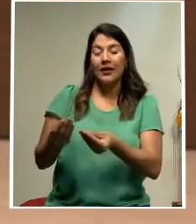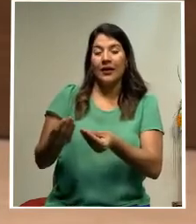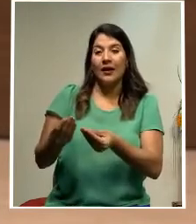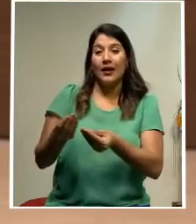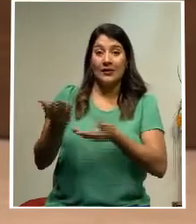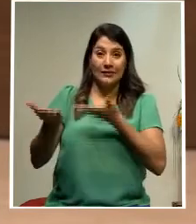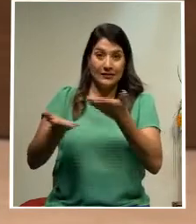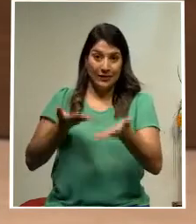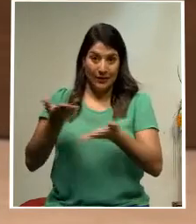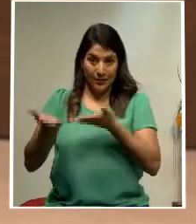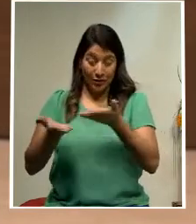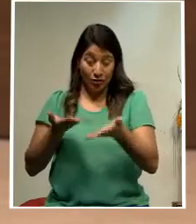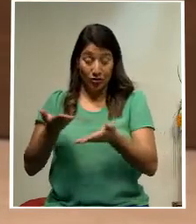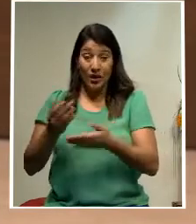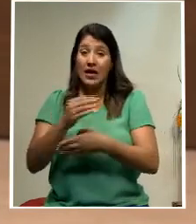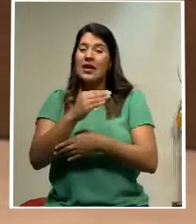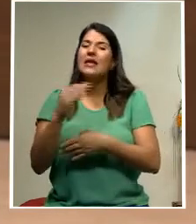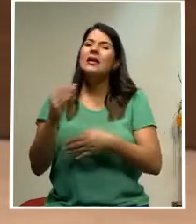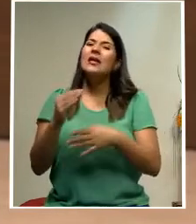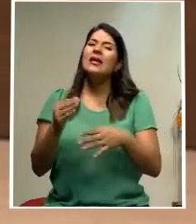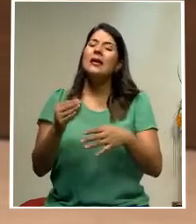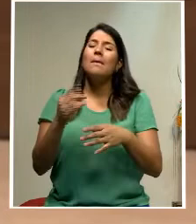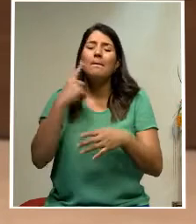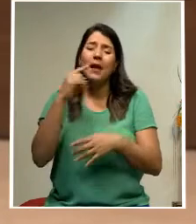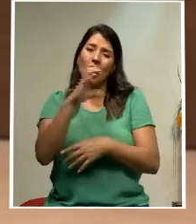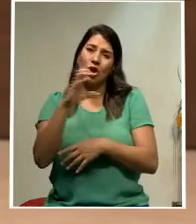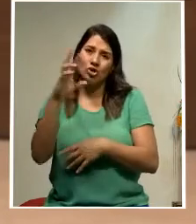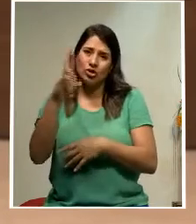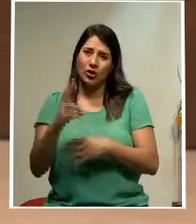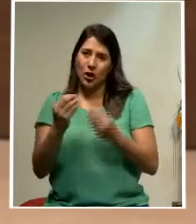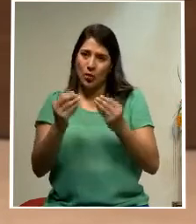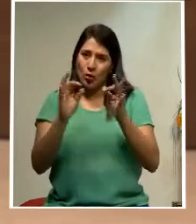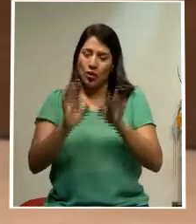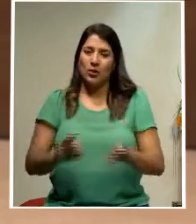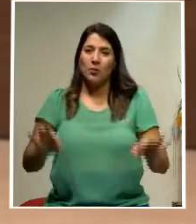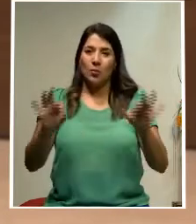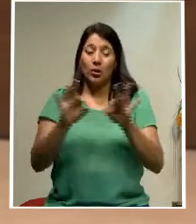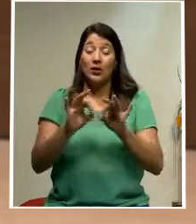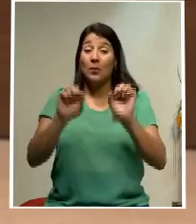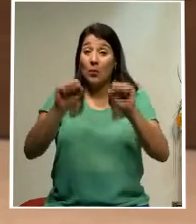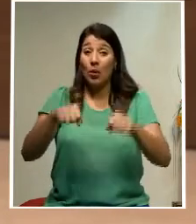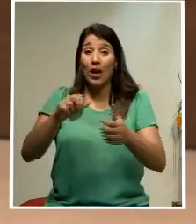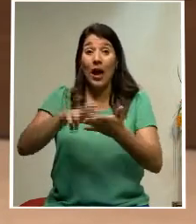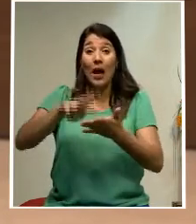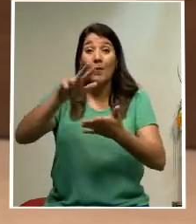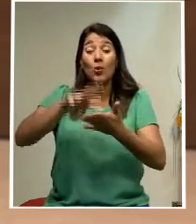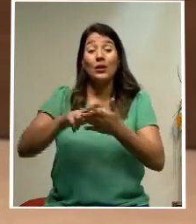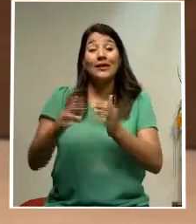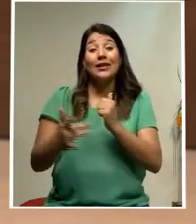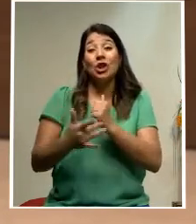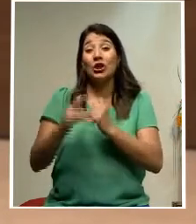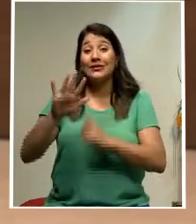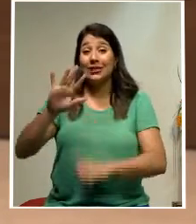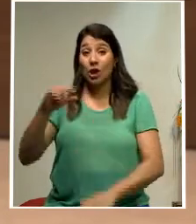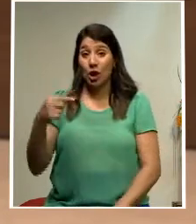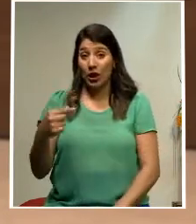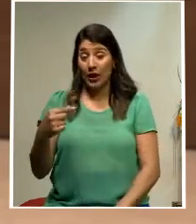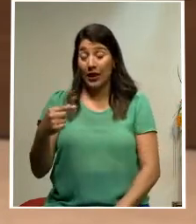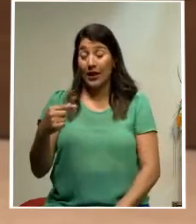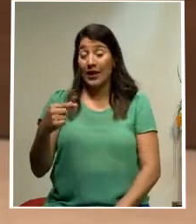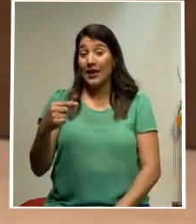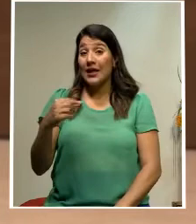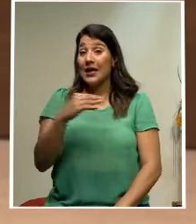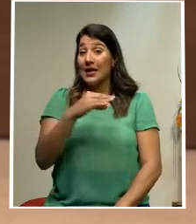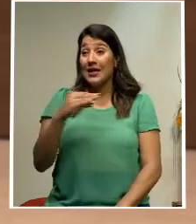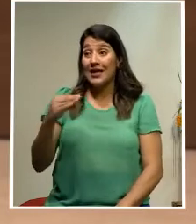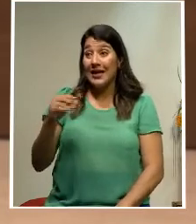comerciales. Particularmente para el país es importante la aprobación de la tecnología 5G y de que eso salga